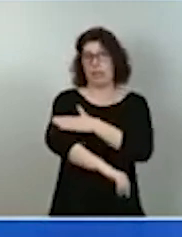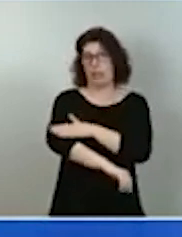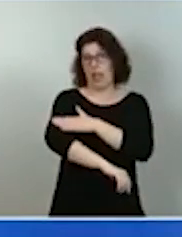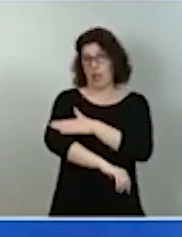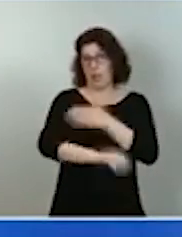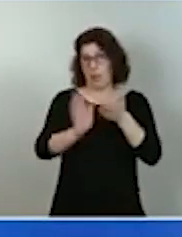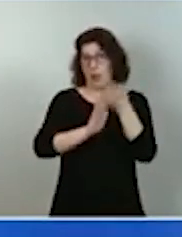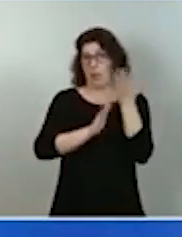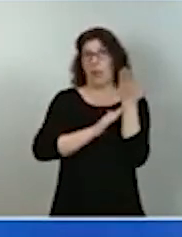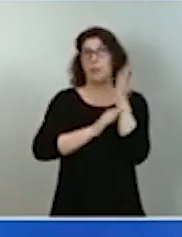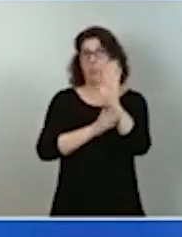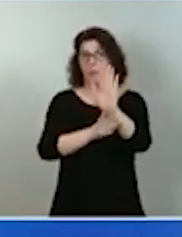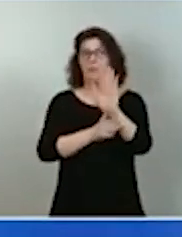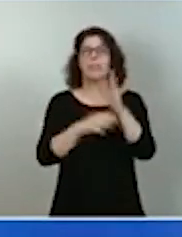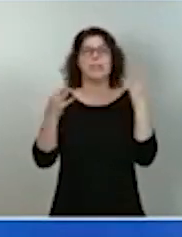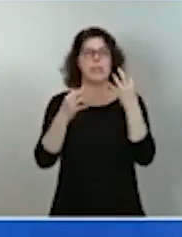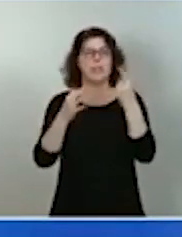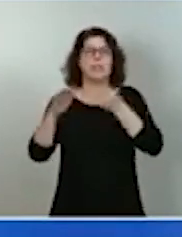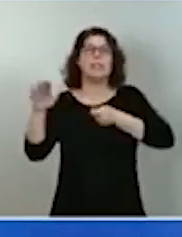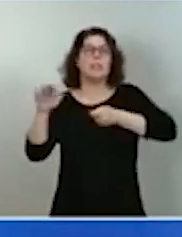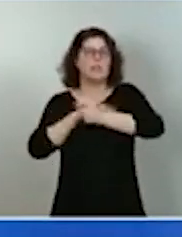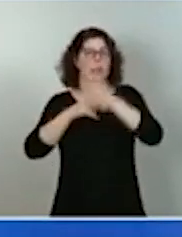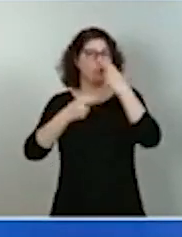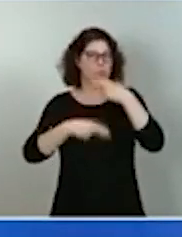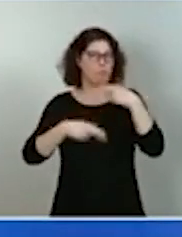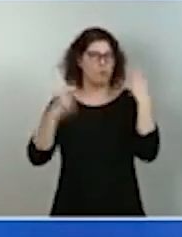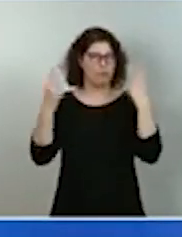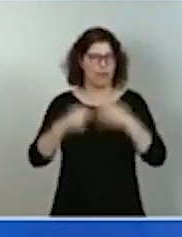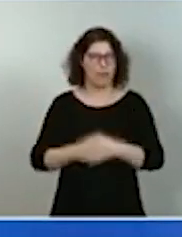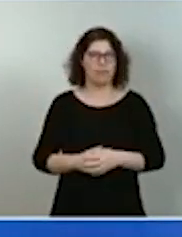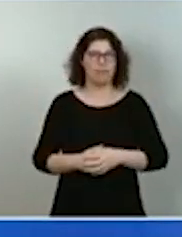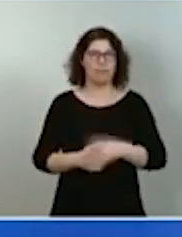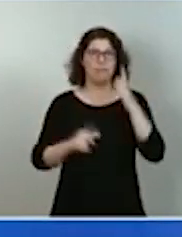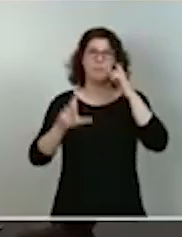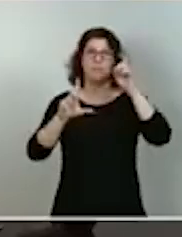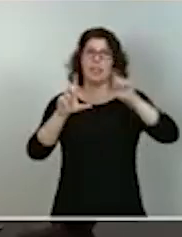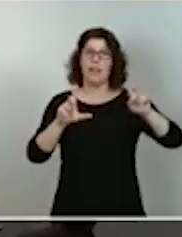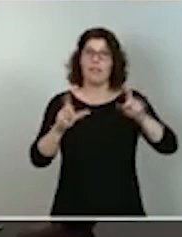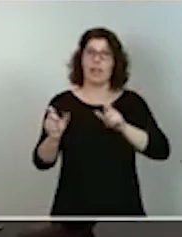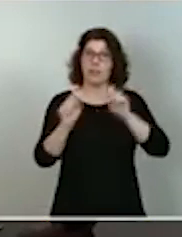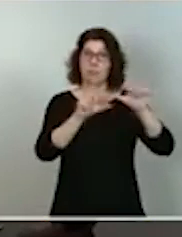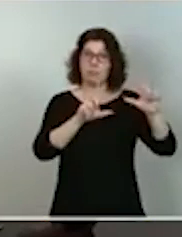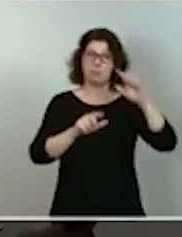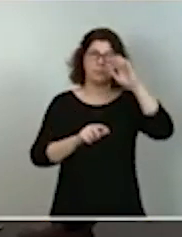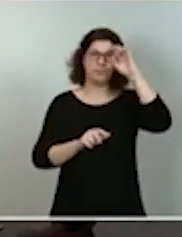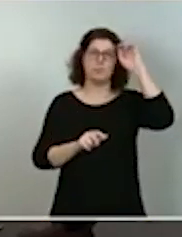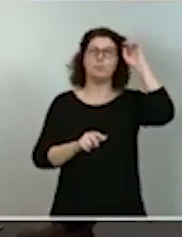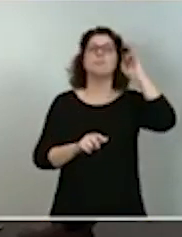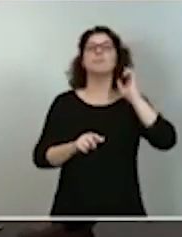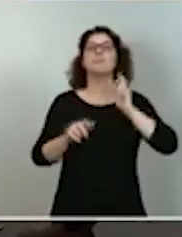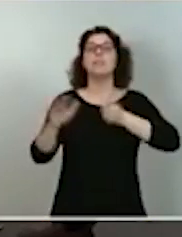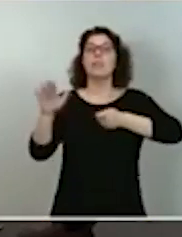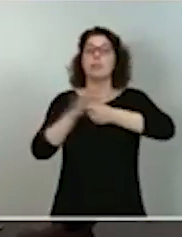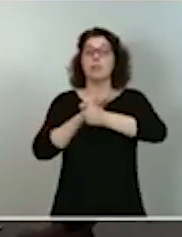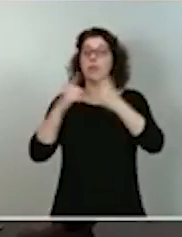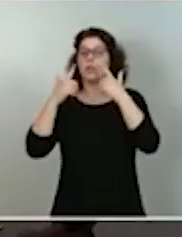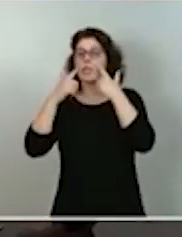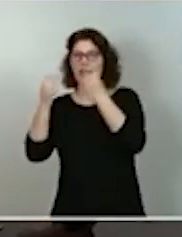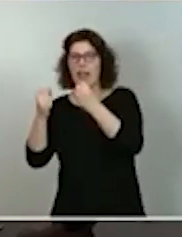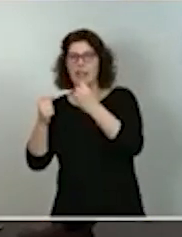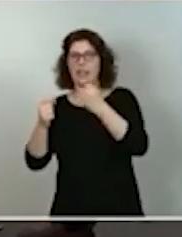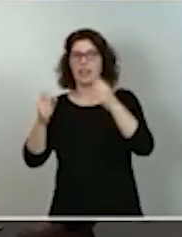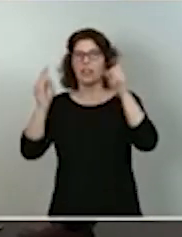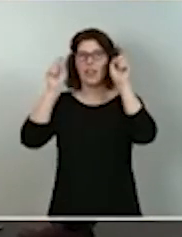inversión pública. Como podemos ver en la gráfica número cinco, la inversión en sanidad, en educación y en protección